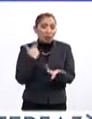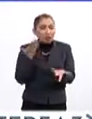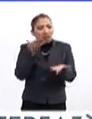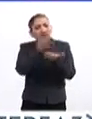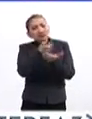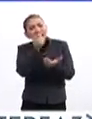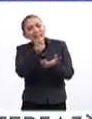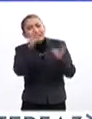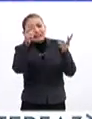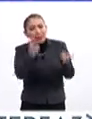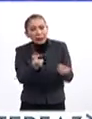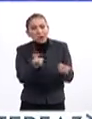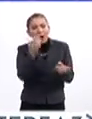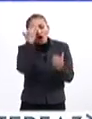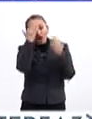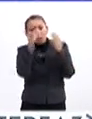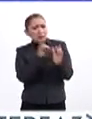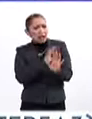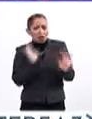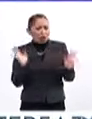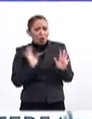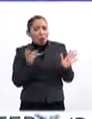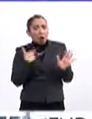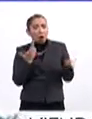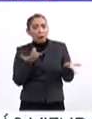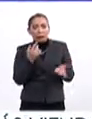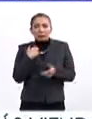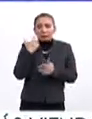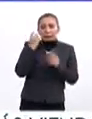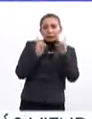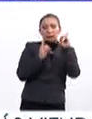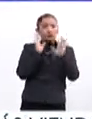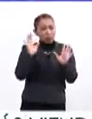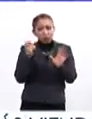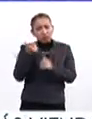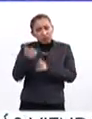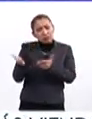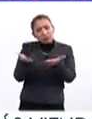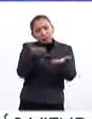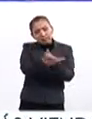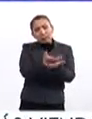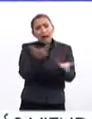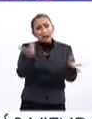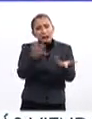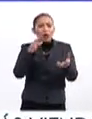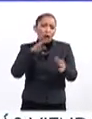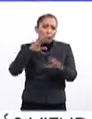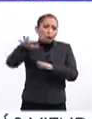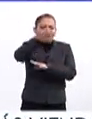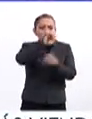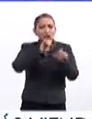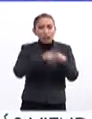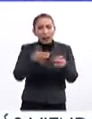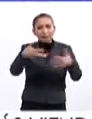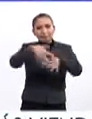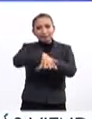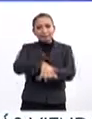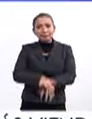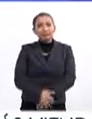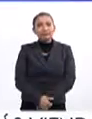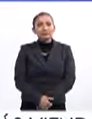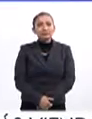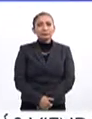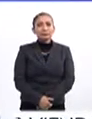acerquemos a este tema sin miedo y sin reservas, porque creo que de esta forma es como haremos una sociedad más incluyente.